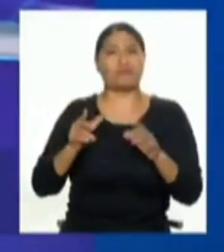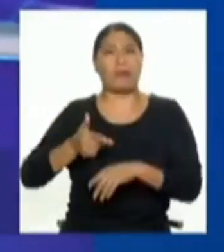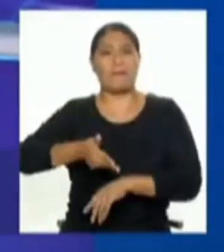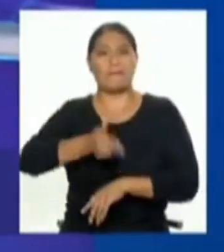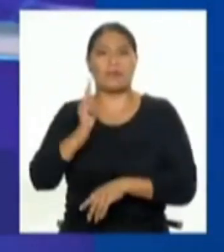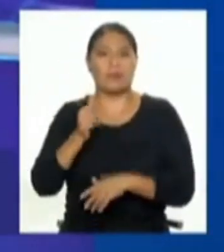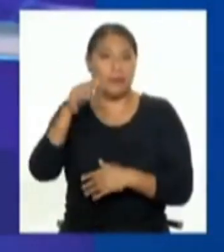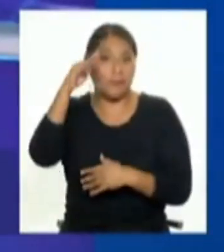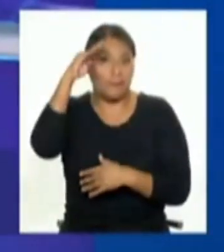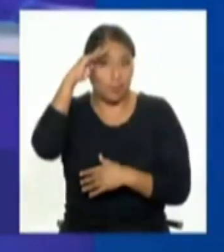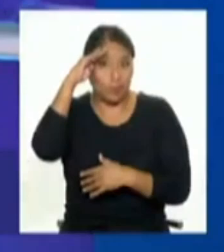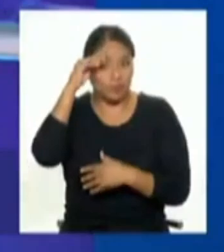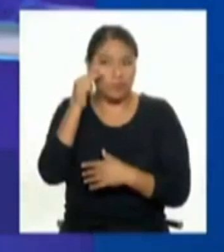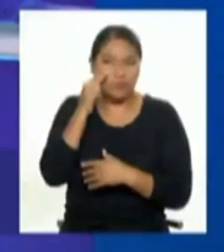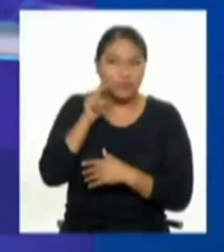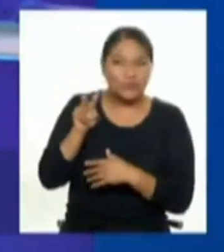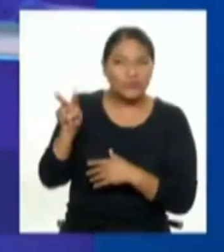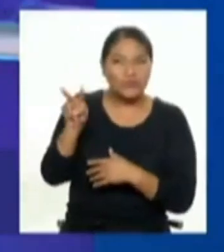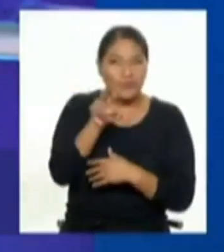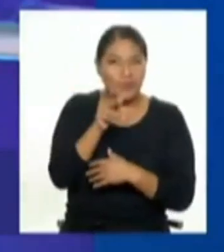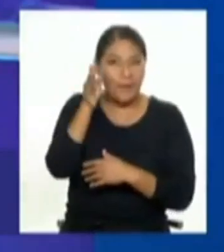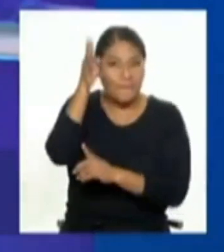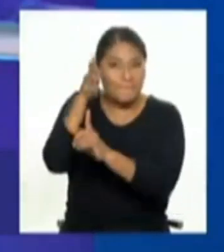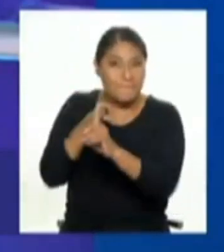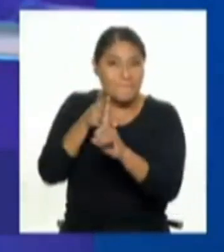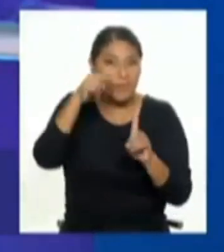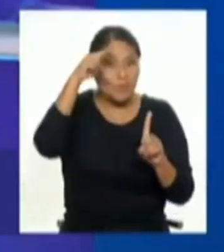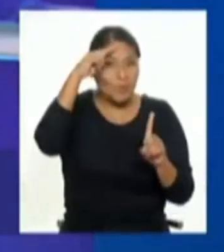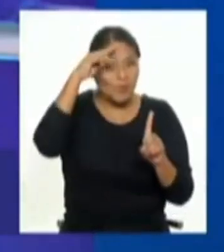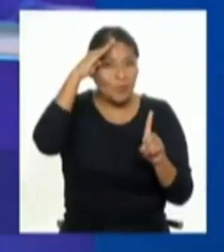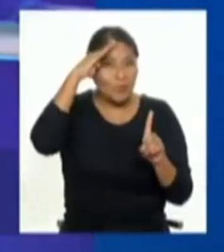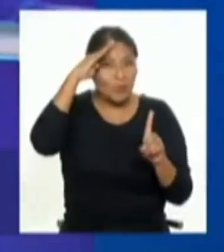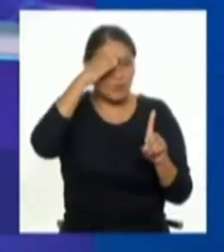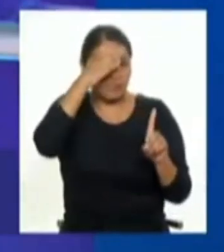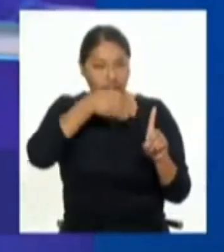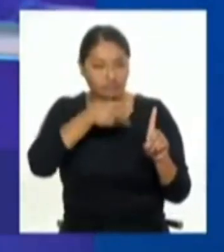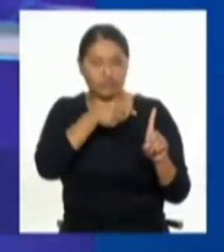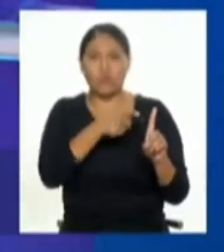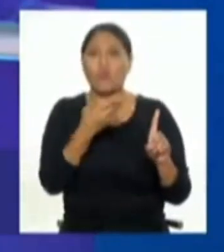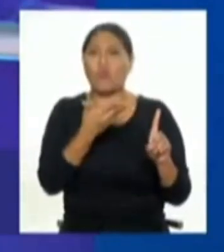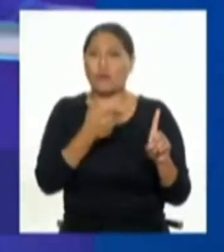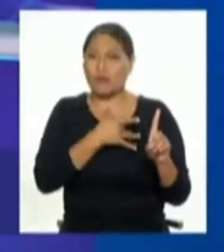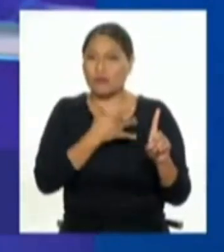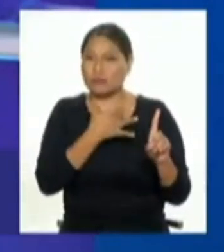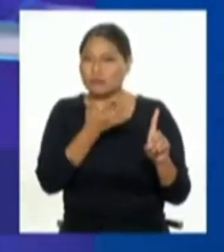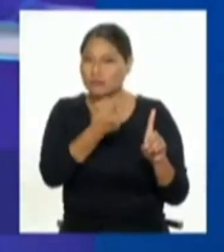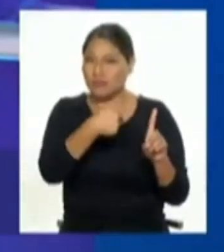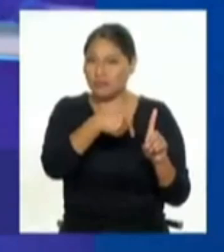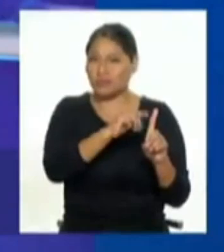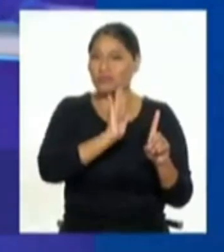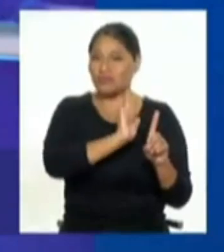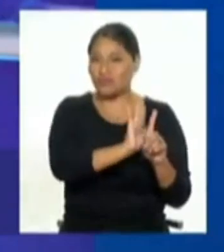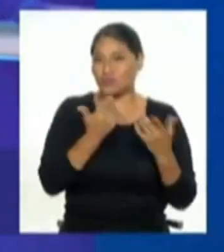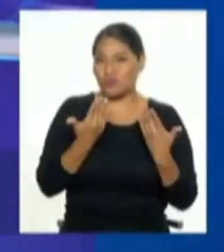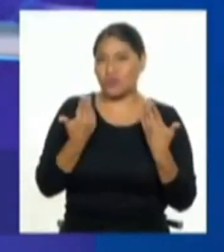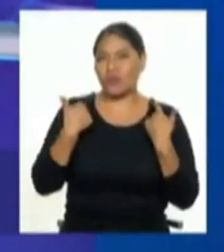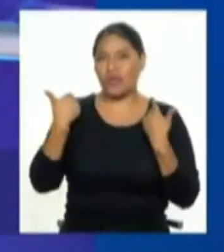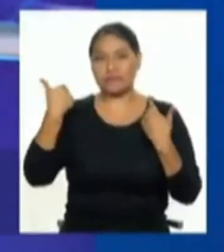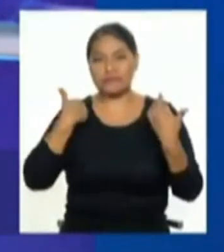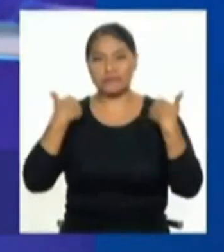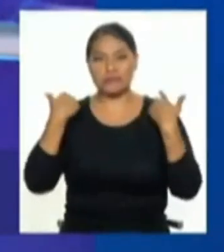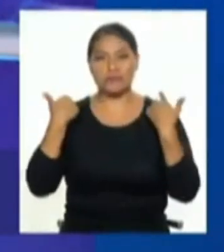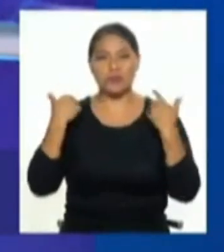uno ve policías con reacciones desmedidas en algunas circunstancias que uno dice pues eso es una tontería claro pero cuando vienes cargado